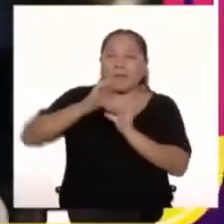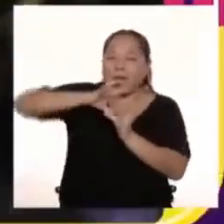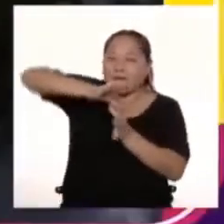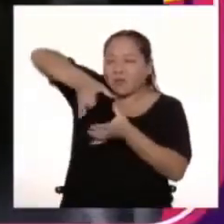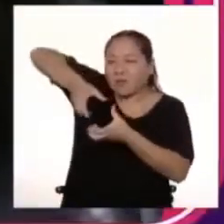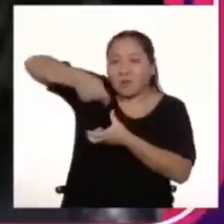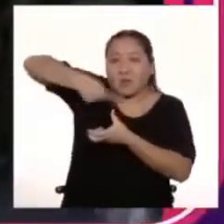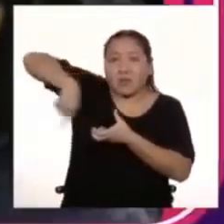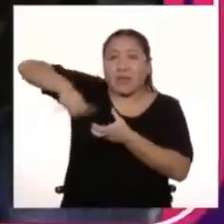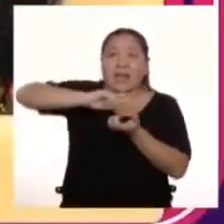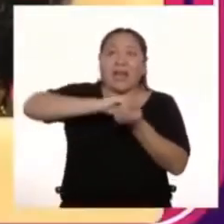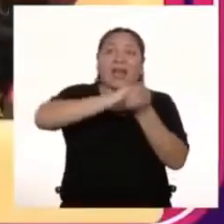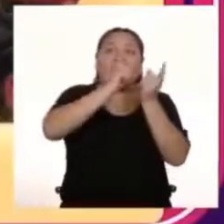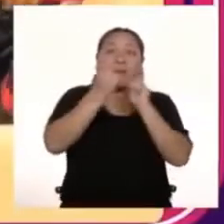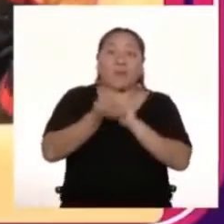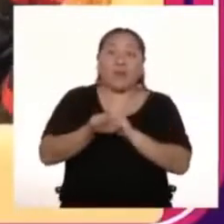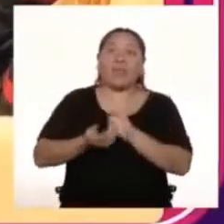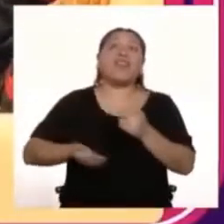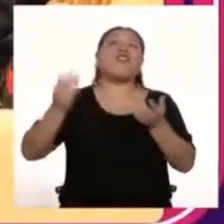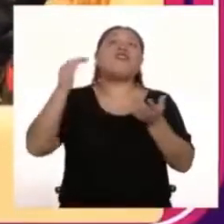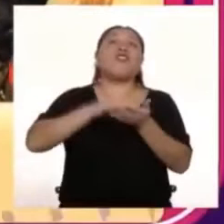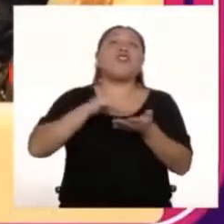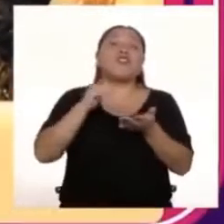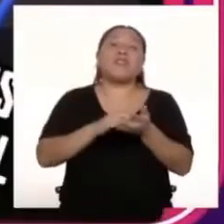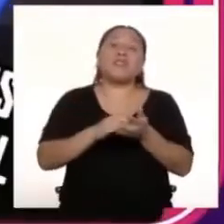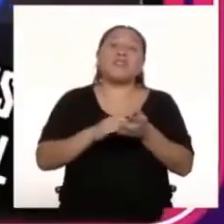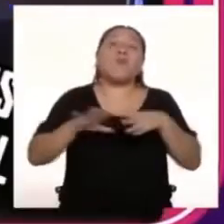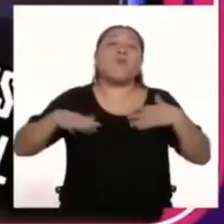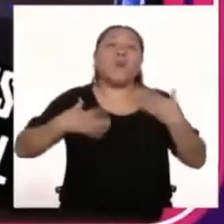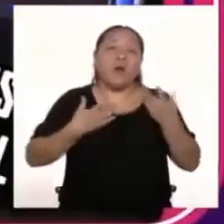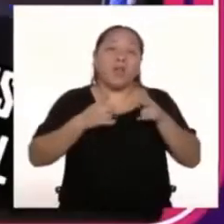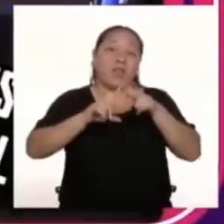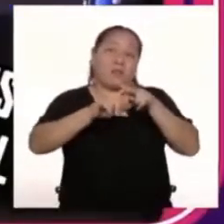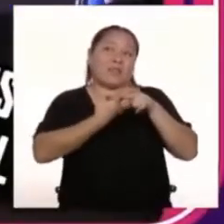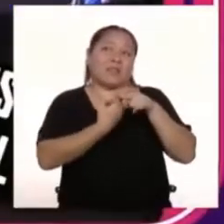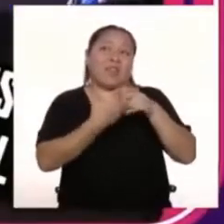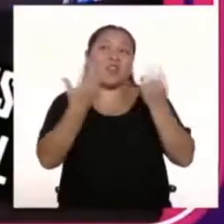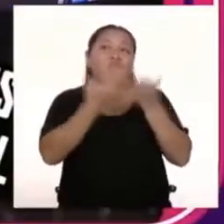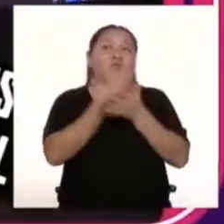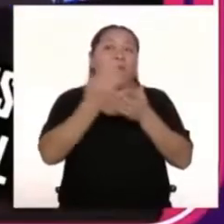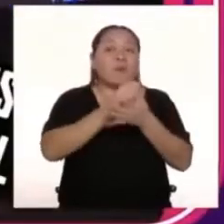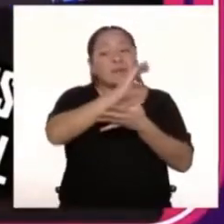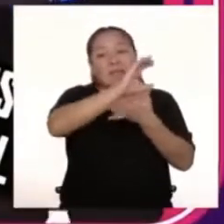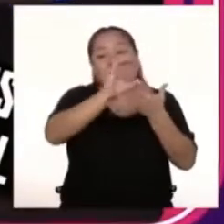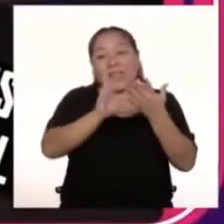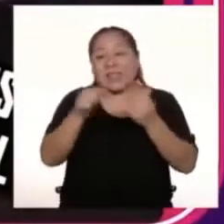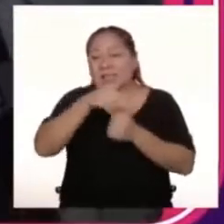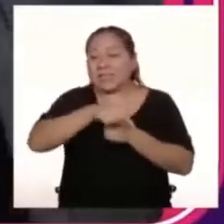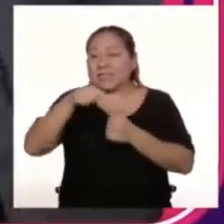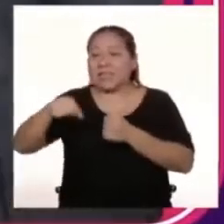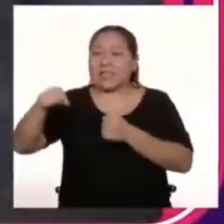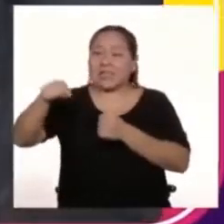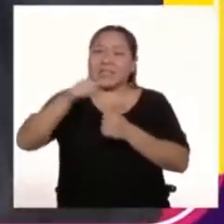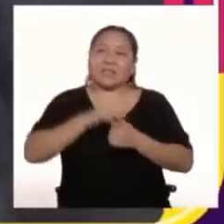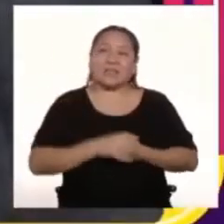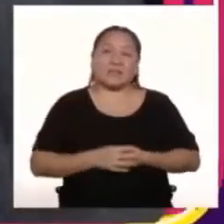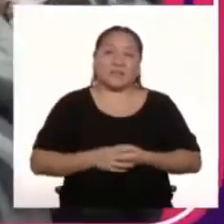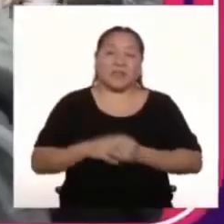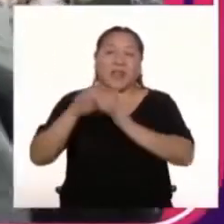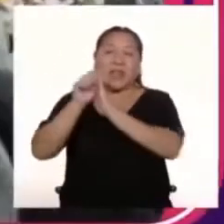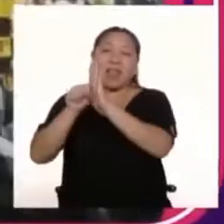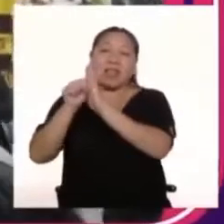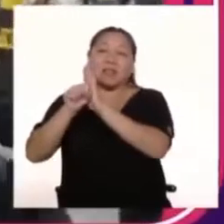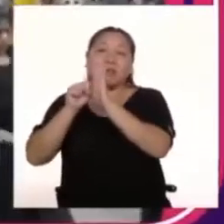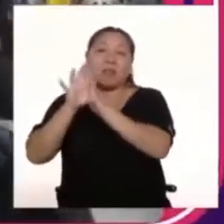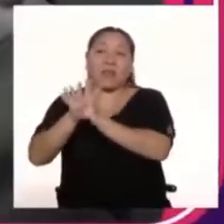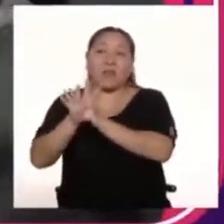los Escriptores de cómics Darles un nuevo origen O nuevas características De los superhéroes En las películas